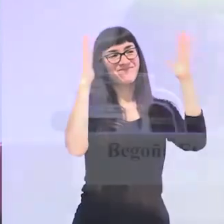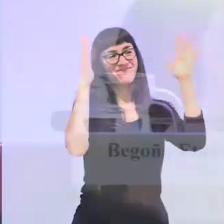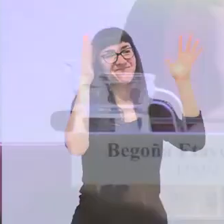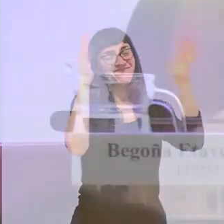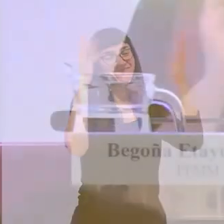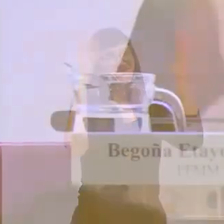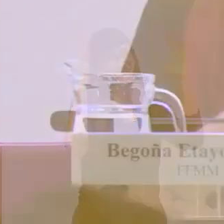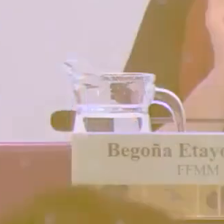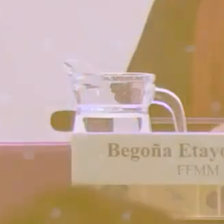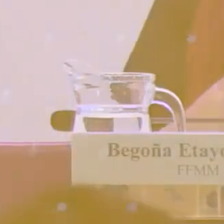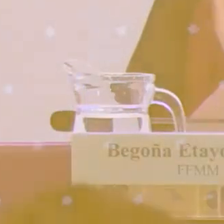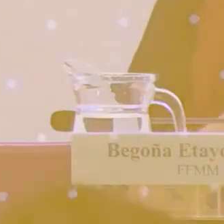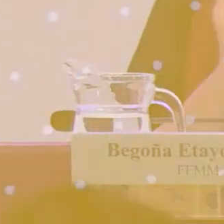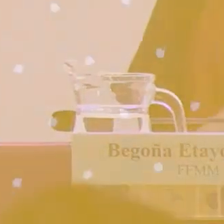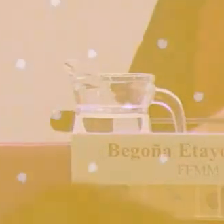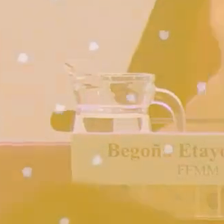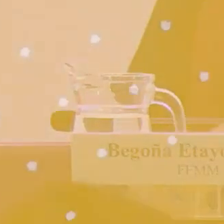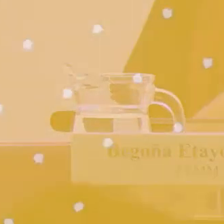aplausos